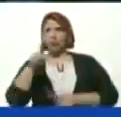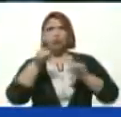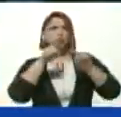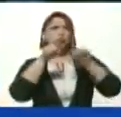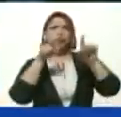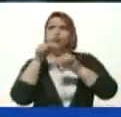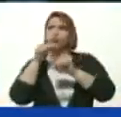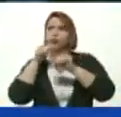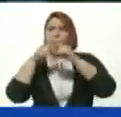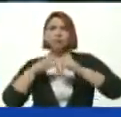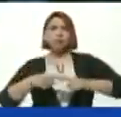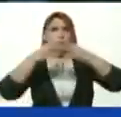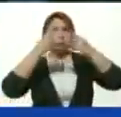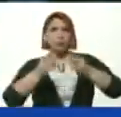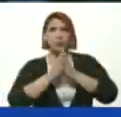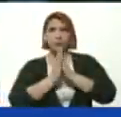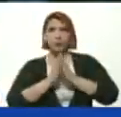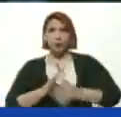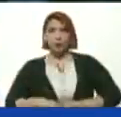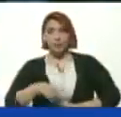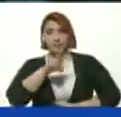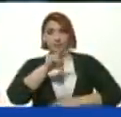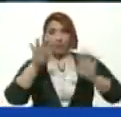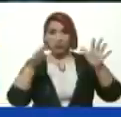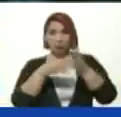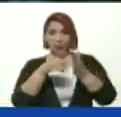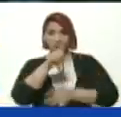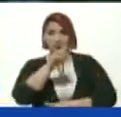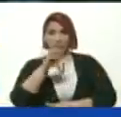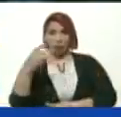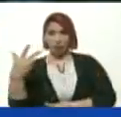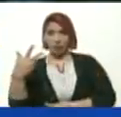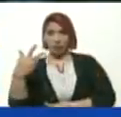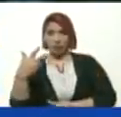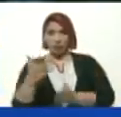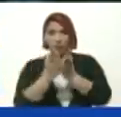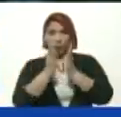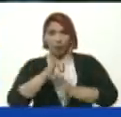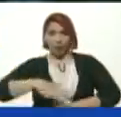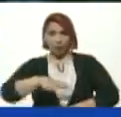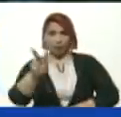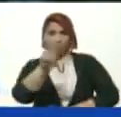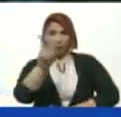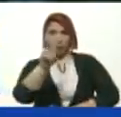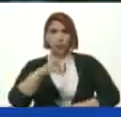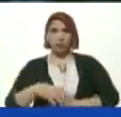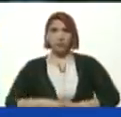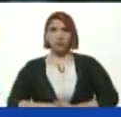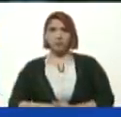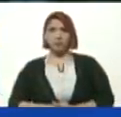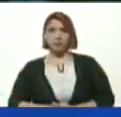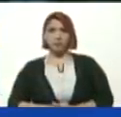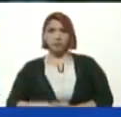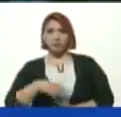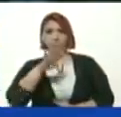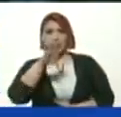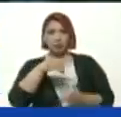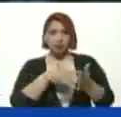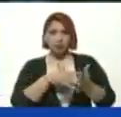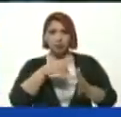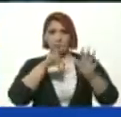Bueno, Marquez De 29.103 Planteles Educativos Del país 4